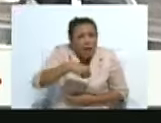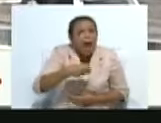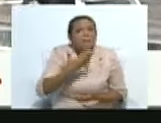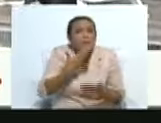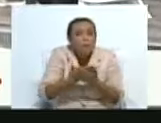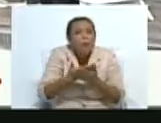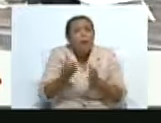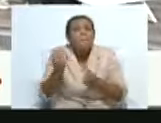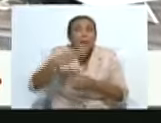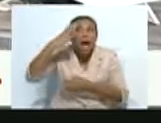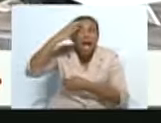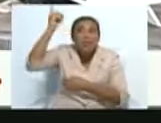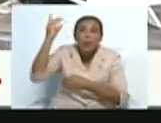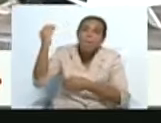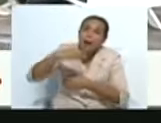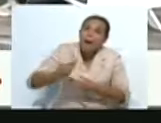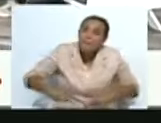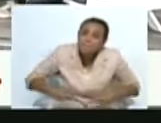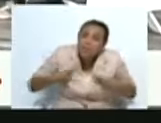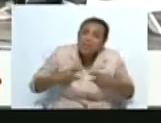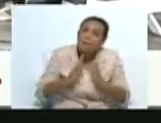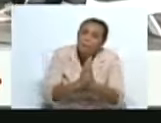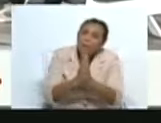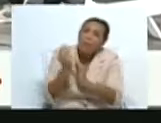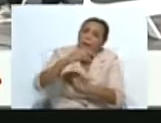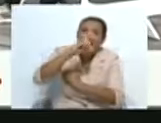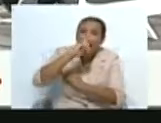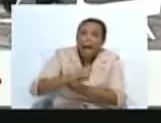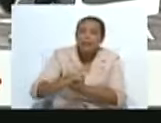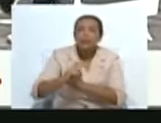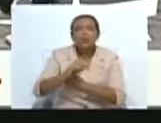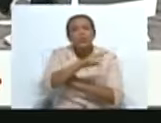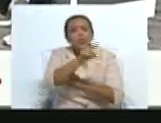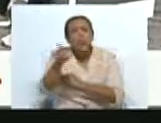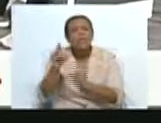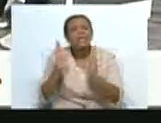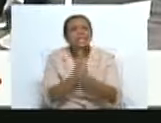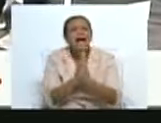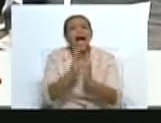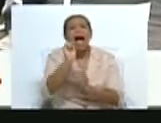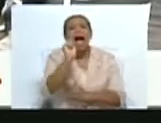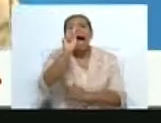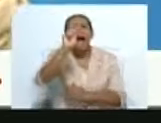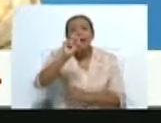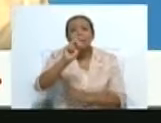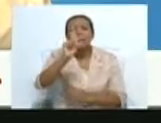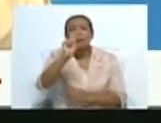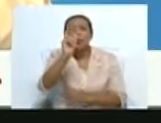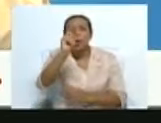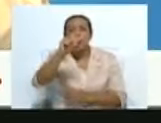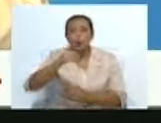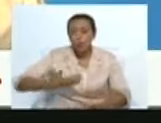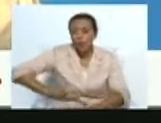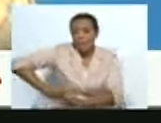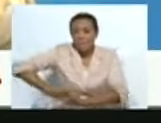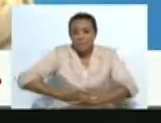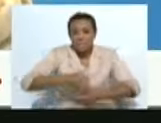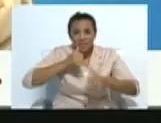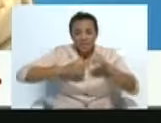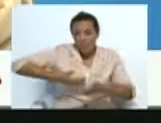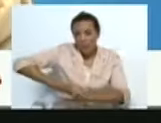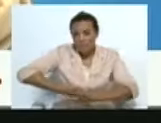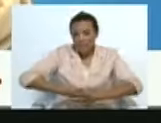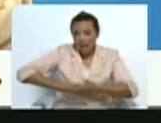Mire, ¿qué le pide a San Antonio, señor Edesio, el día de hoy? ¿Qué pediría para los venezolanos a San Antonio de Pada? Bueno, que nos demos muy, pero